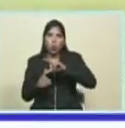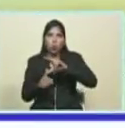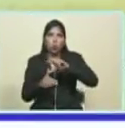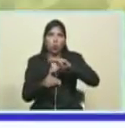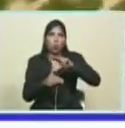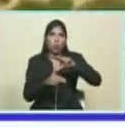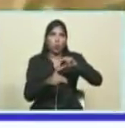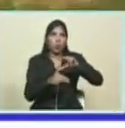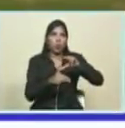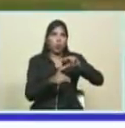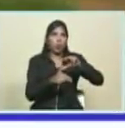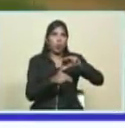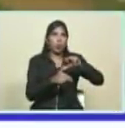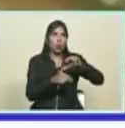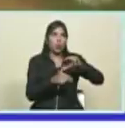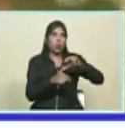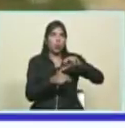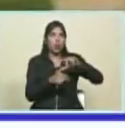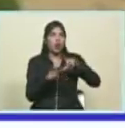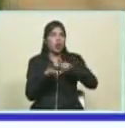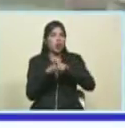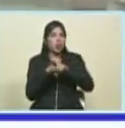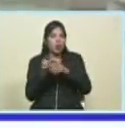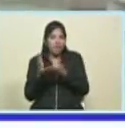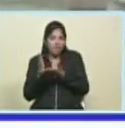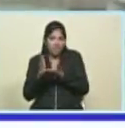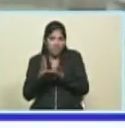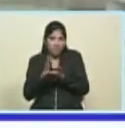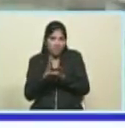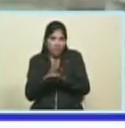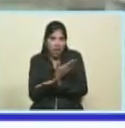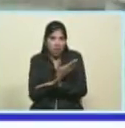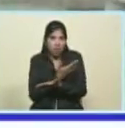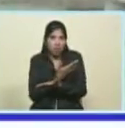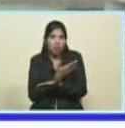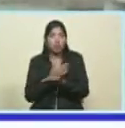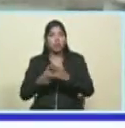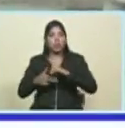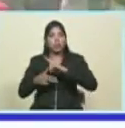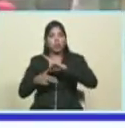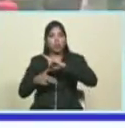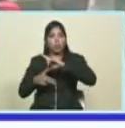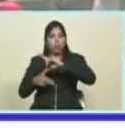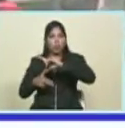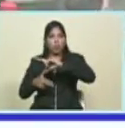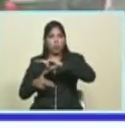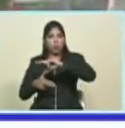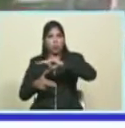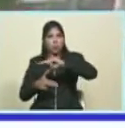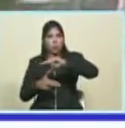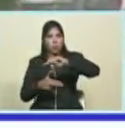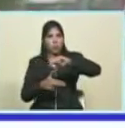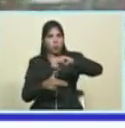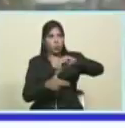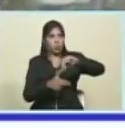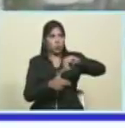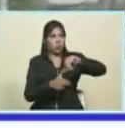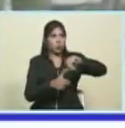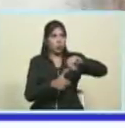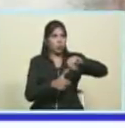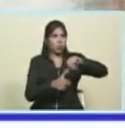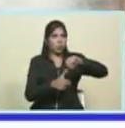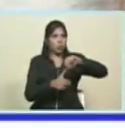vientos sino que iba lento como demoliendo así que nosotros estamos preparando todo el apoyo Cuba hermana Cuba